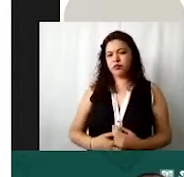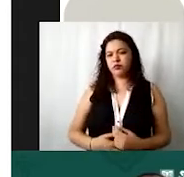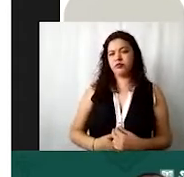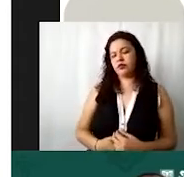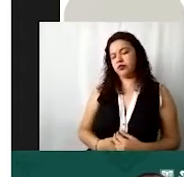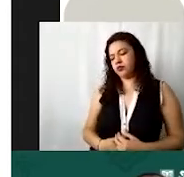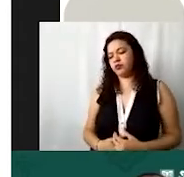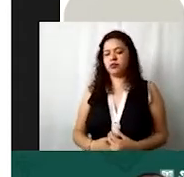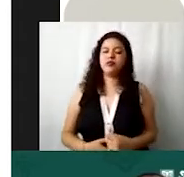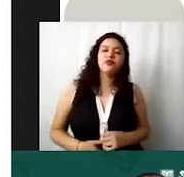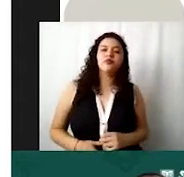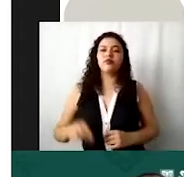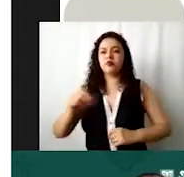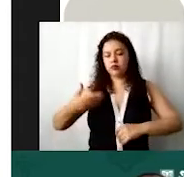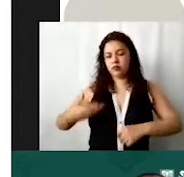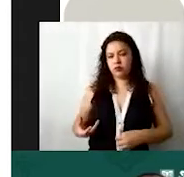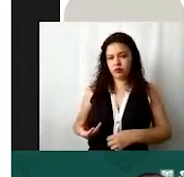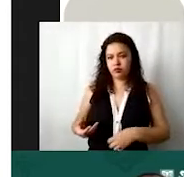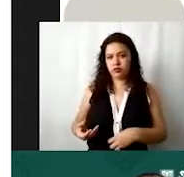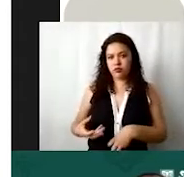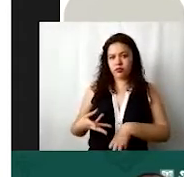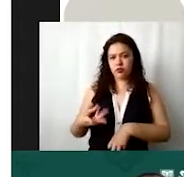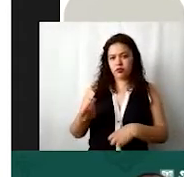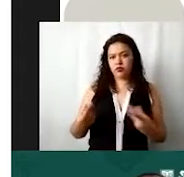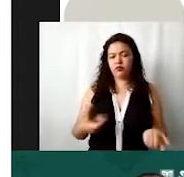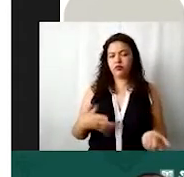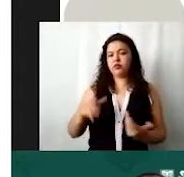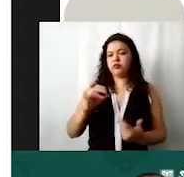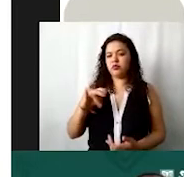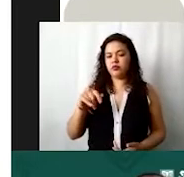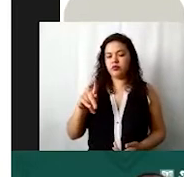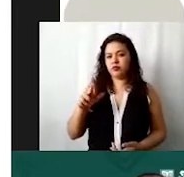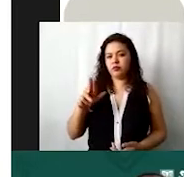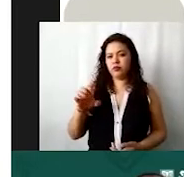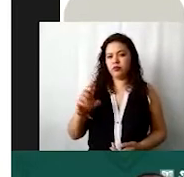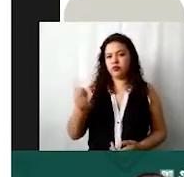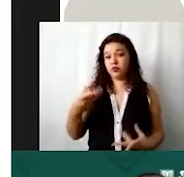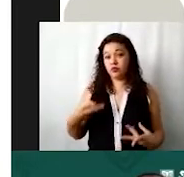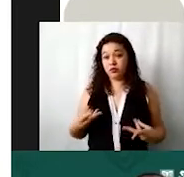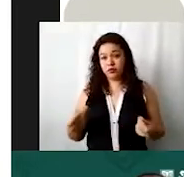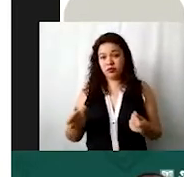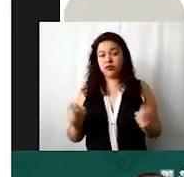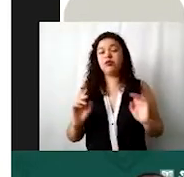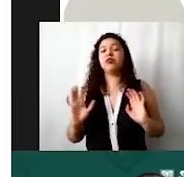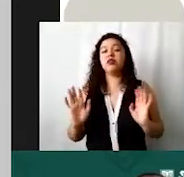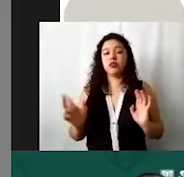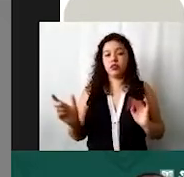en otros gastos aquí van a ver un importe aquí en la cuenta de otros gastos es donde ustedes